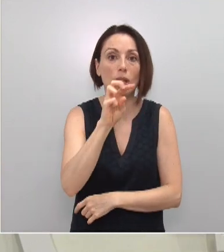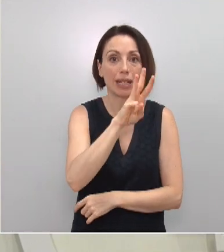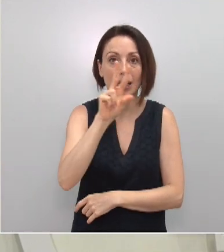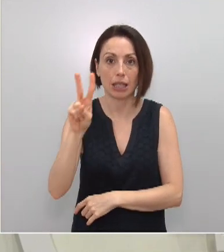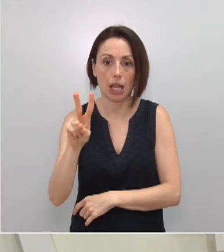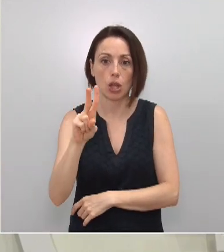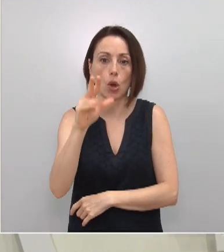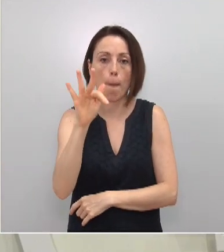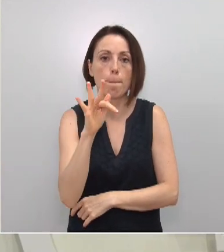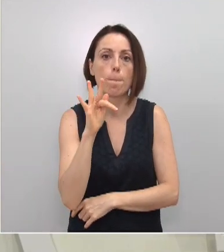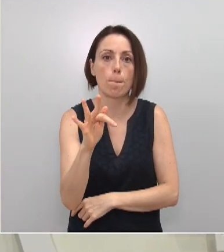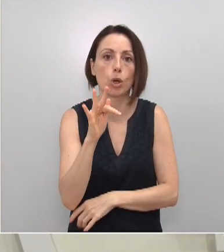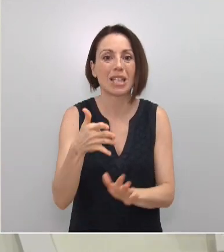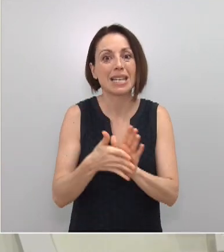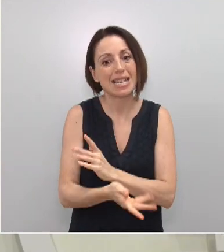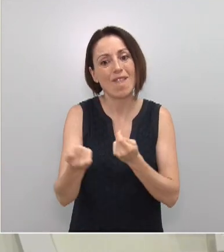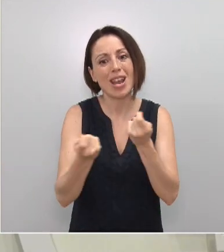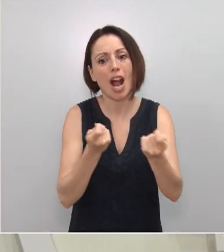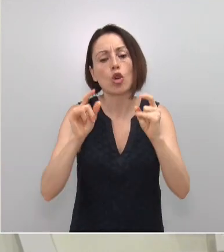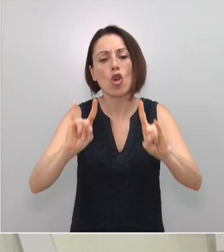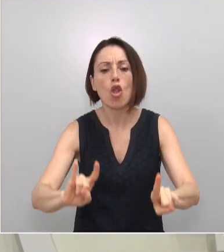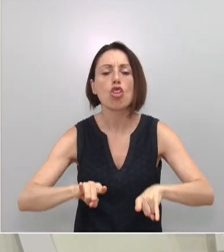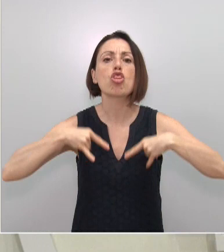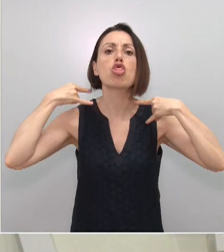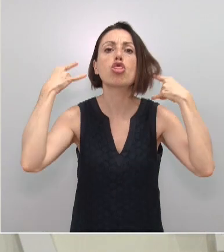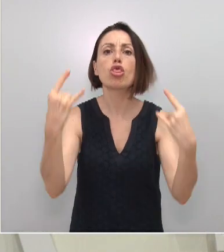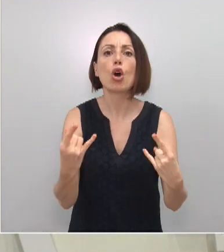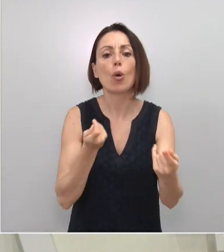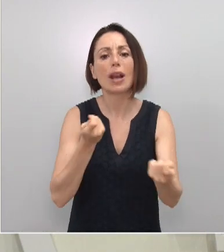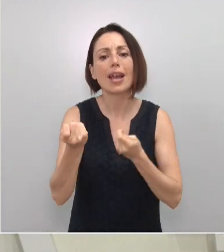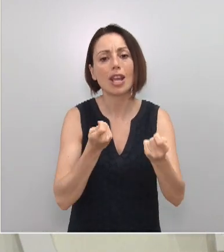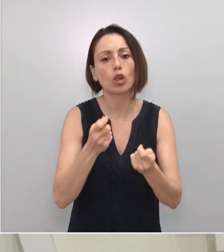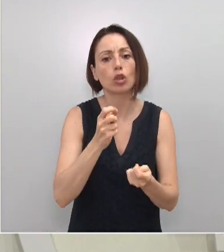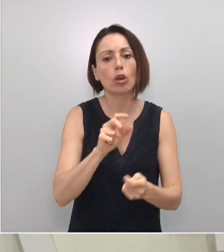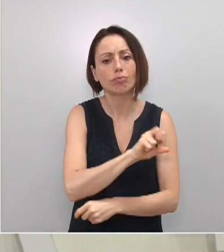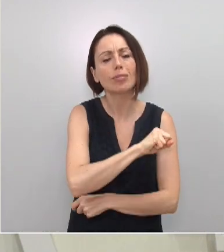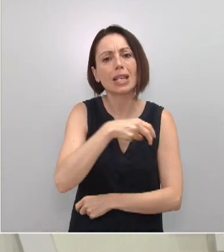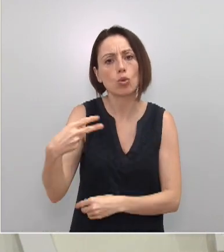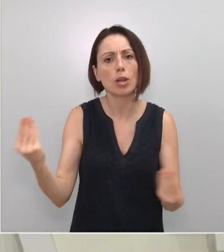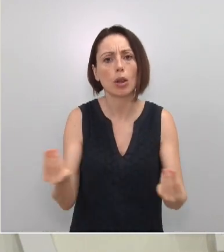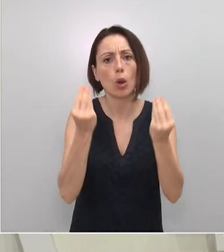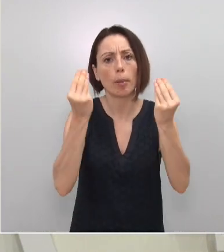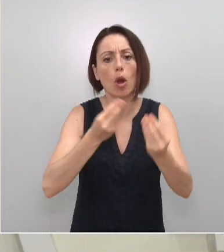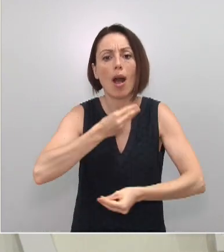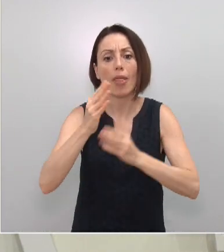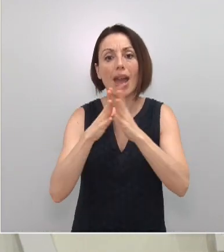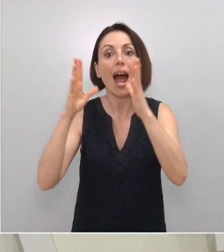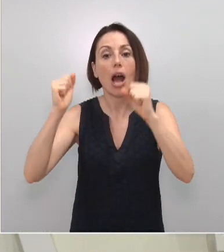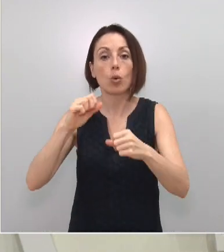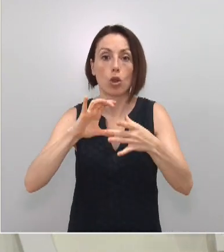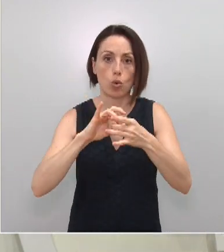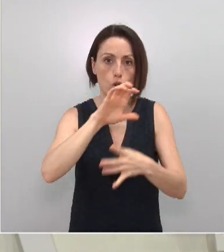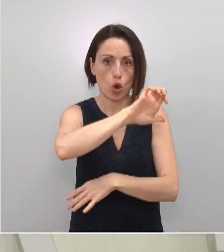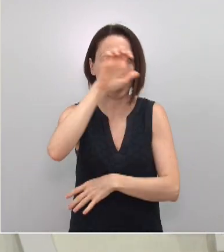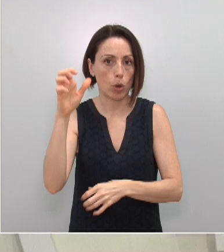Por lo tanto, hay que reforzar esos controles, hay que hacer otros controles que sean más eficaces. Pero hay que hacerlos en acuerdo con la Unión Europea, por